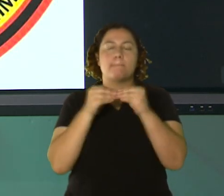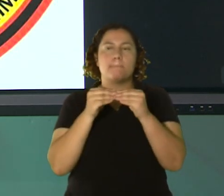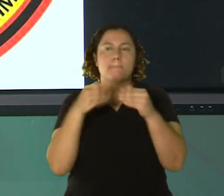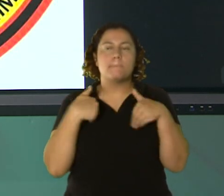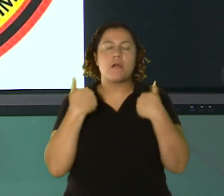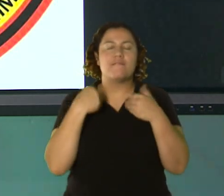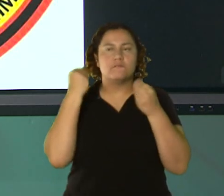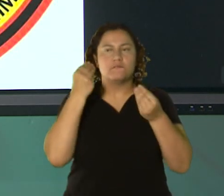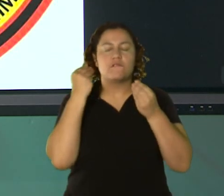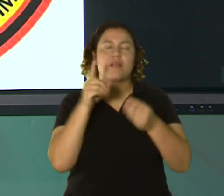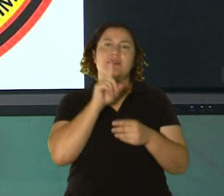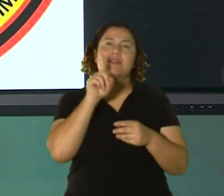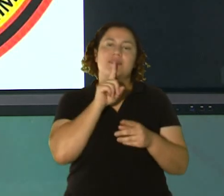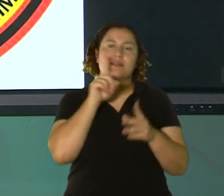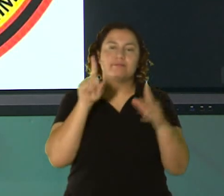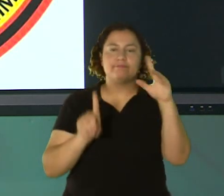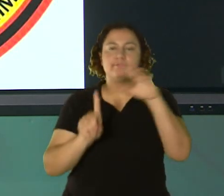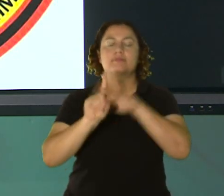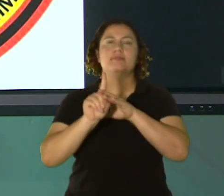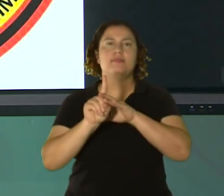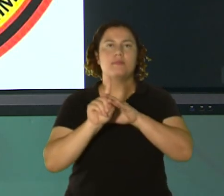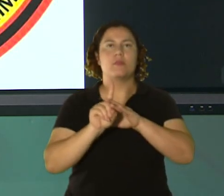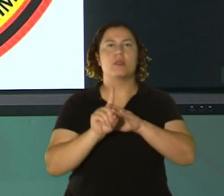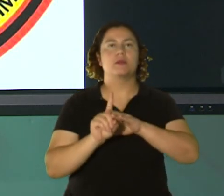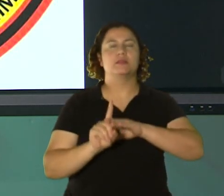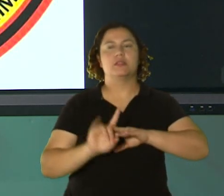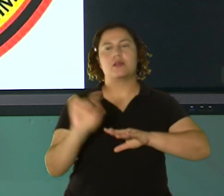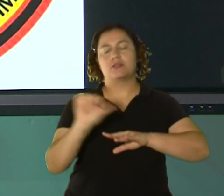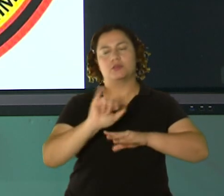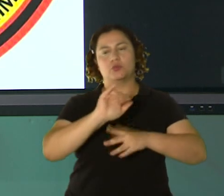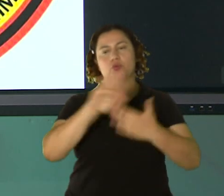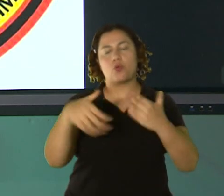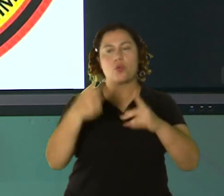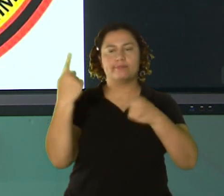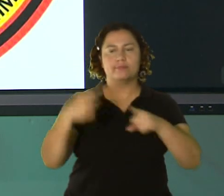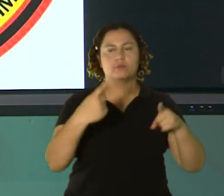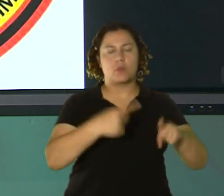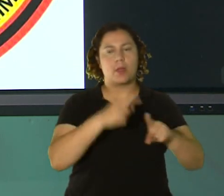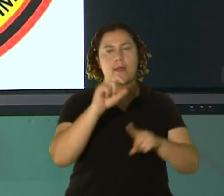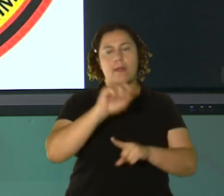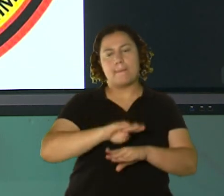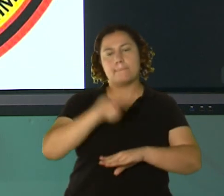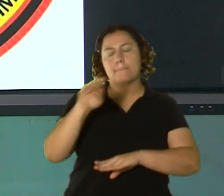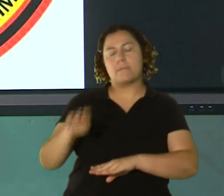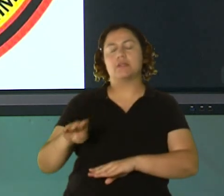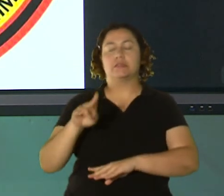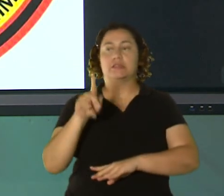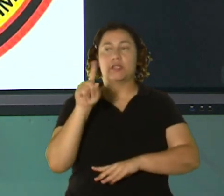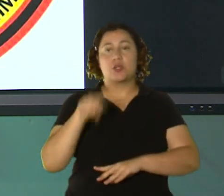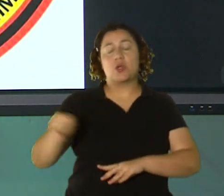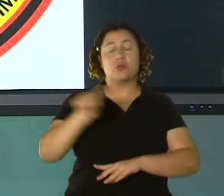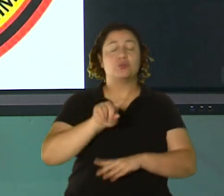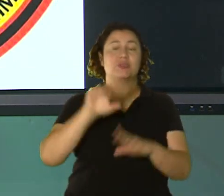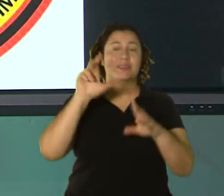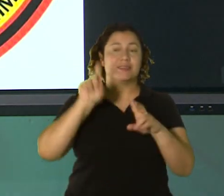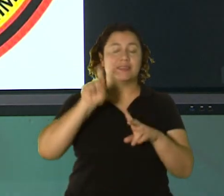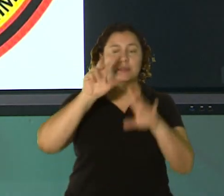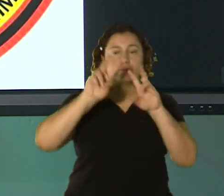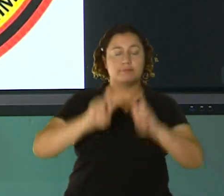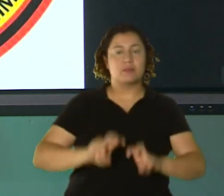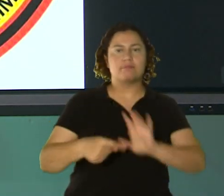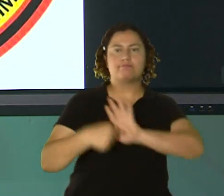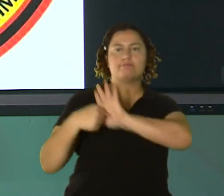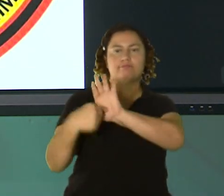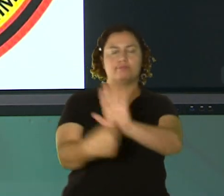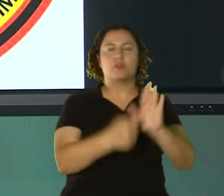realidad, de que aparezca, y todo lo que pase en el área de Bayamón, que toca investigar a los compañeros del CIC, se pueda mostrar aquí